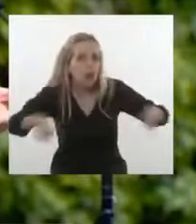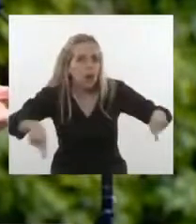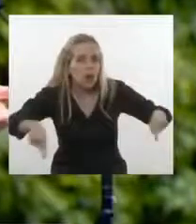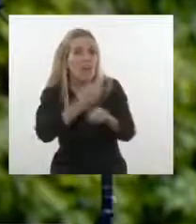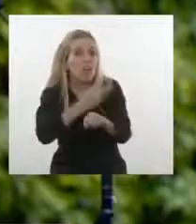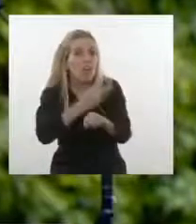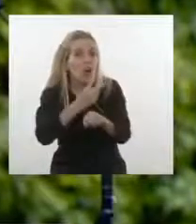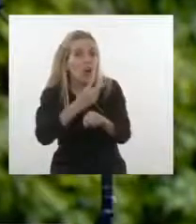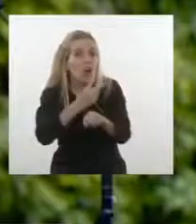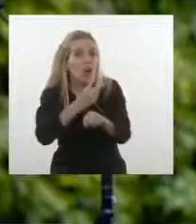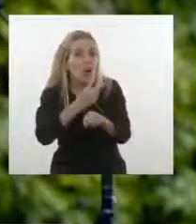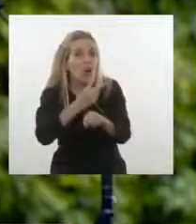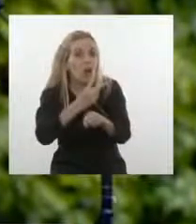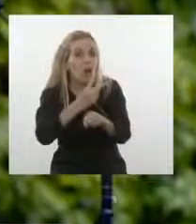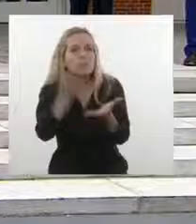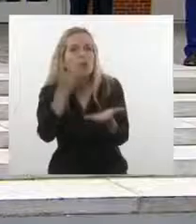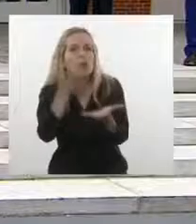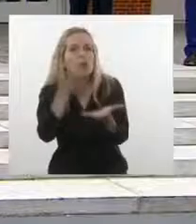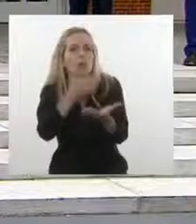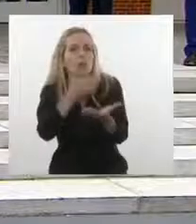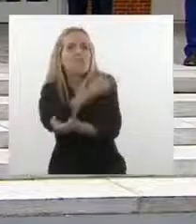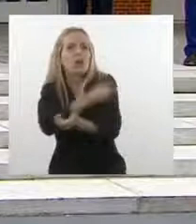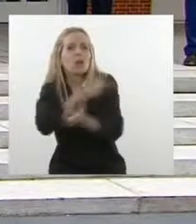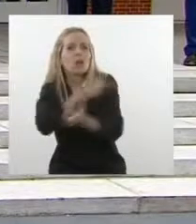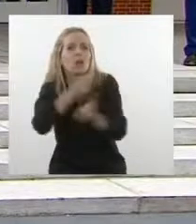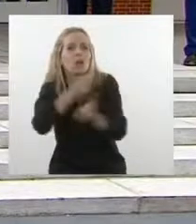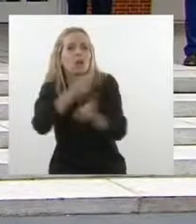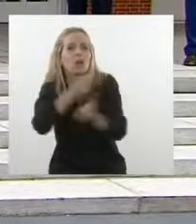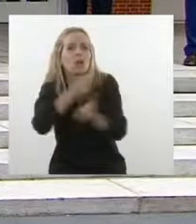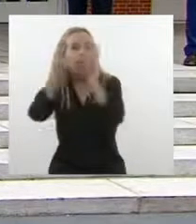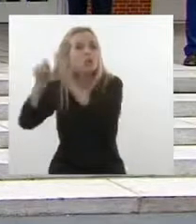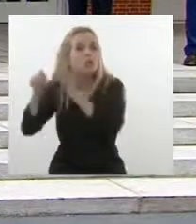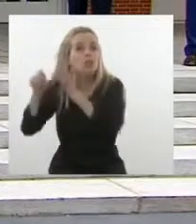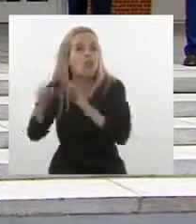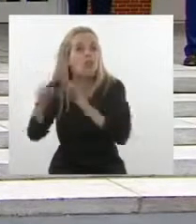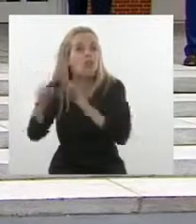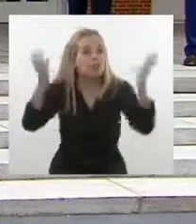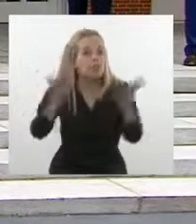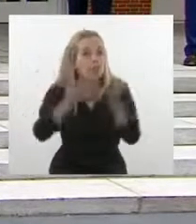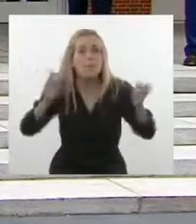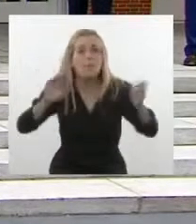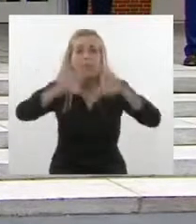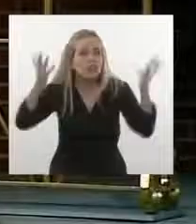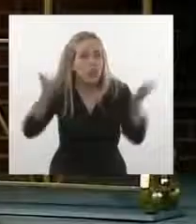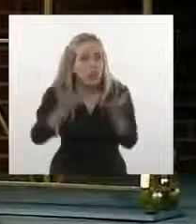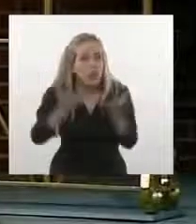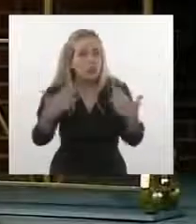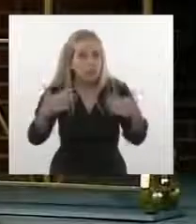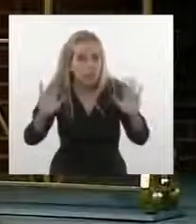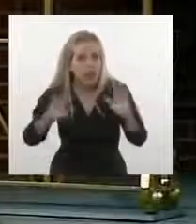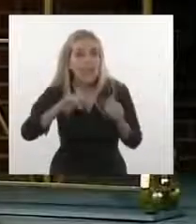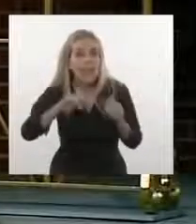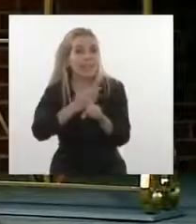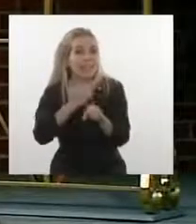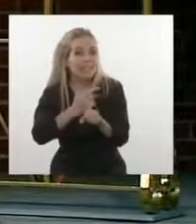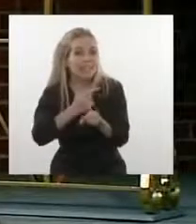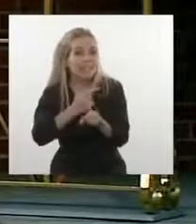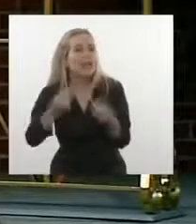rápidamente de producción de la vacuna para que sea universal a toda la humanidad. Y, finalmente, en tercer lugar,